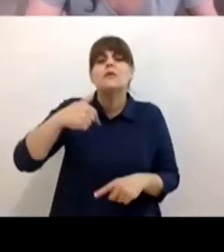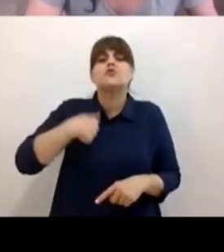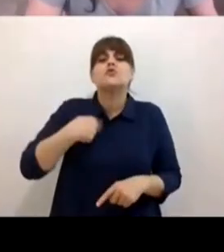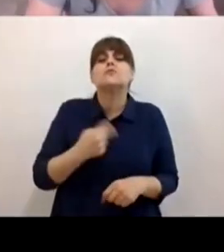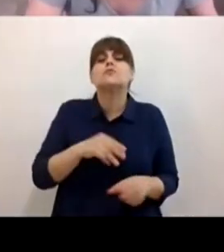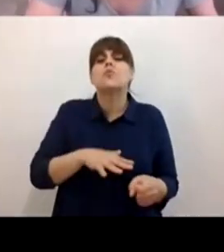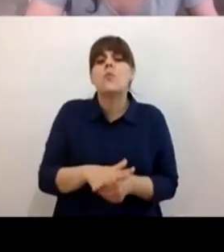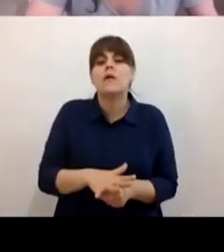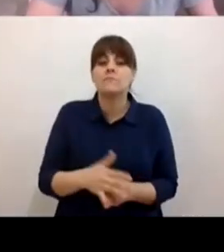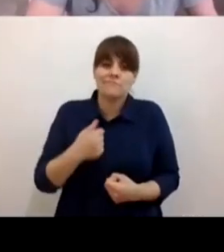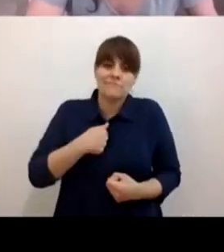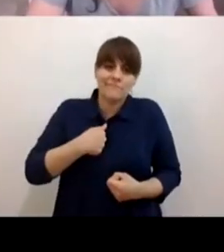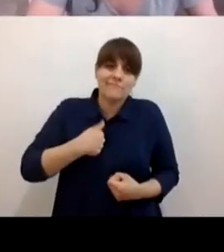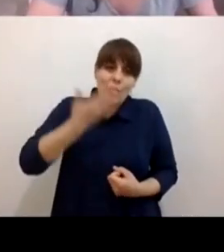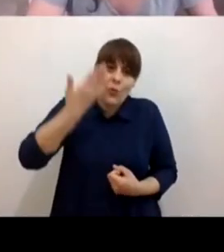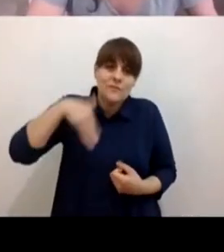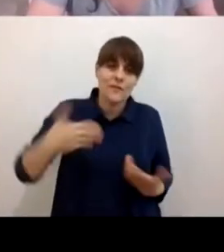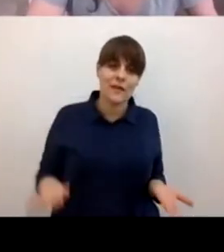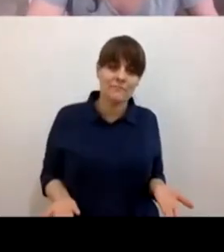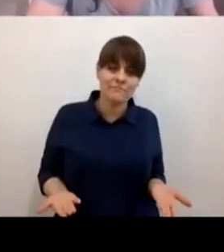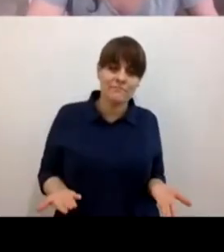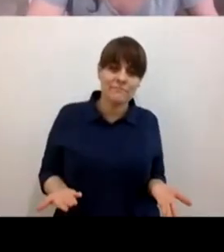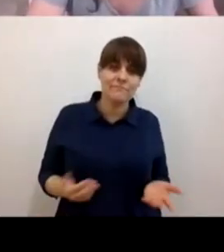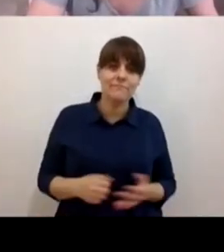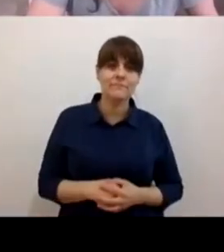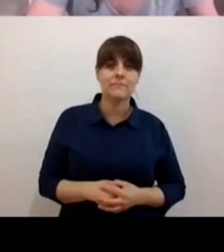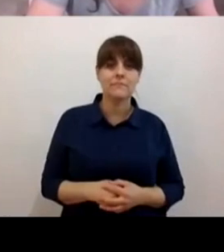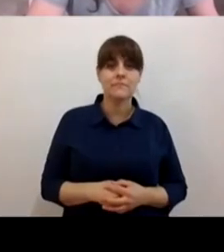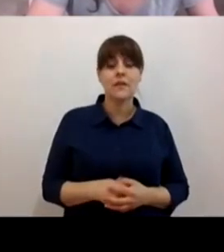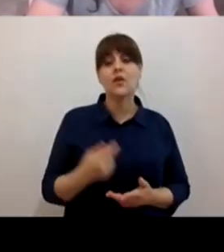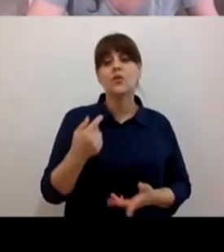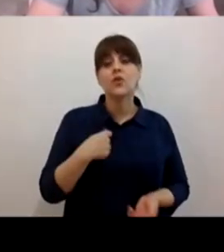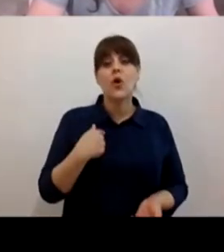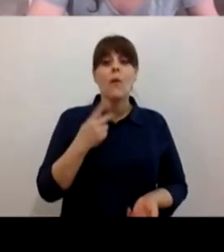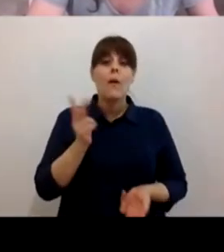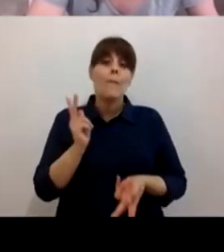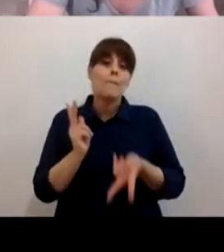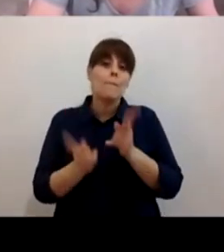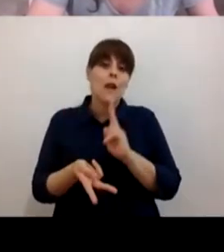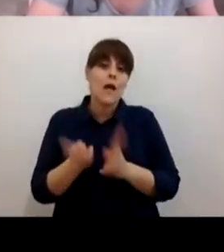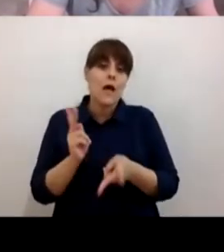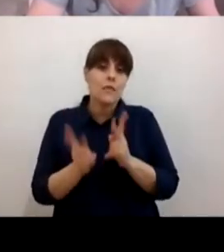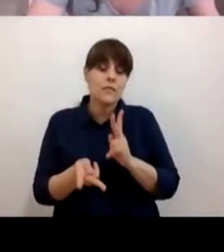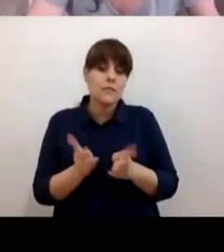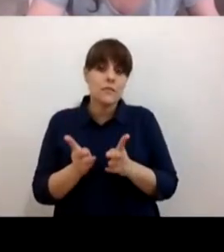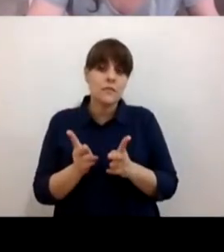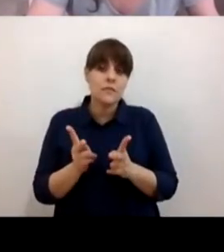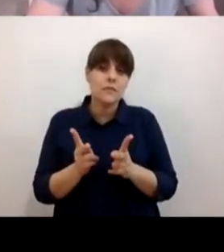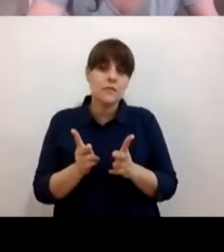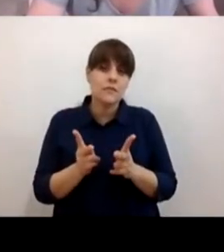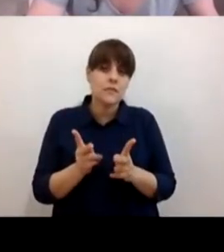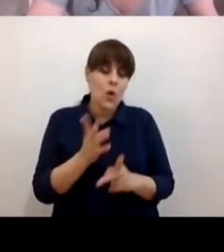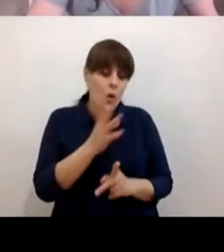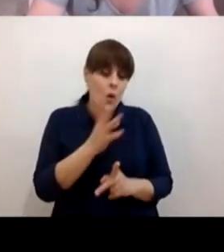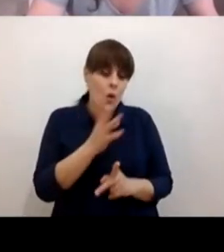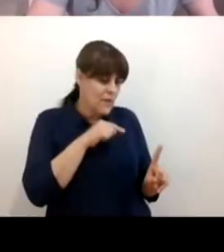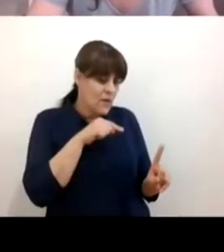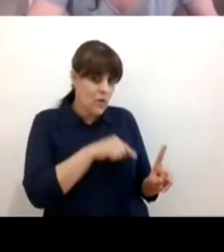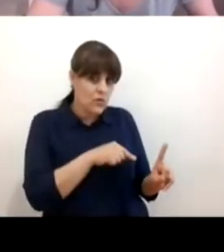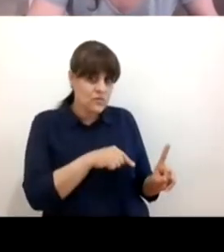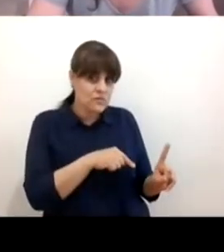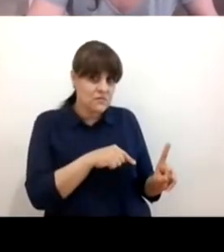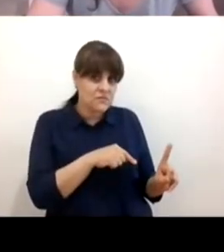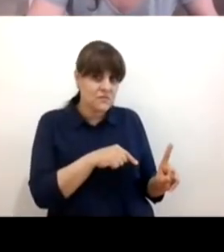misma entonces es no le hablo no platico muchas veces con mis hijos porque están aislados o buenos días